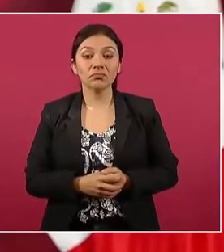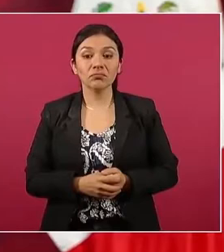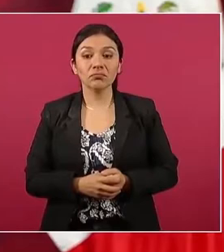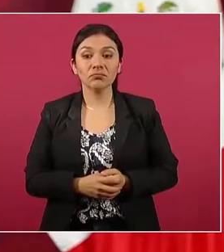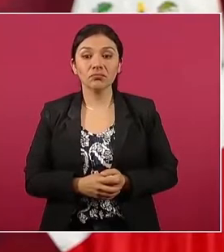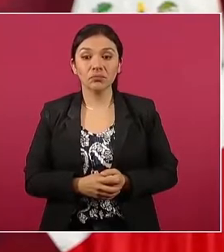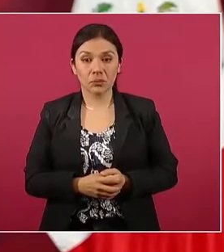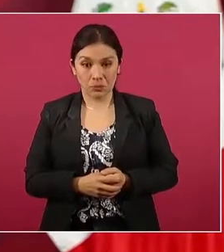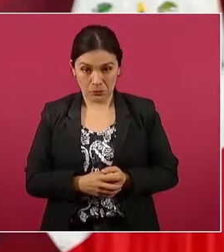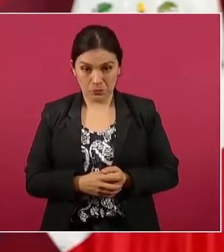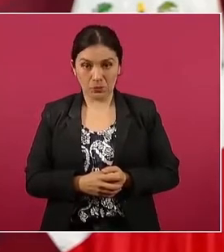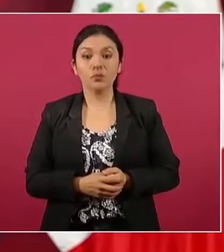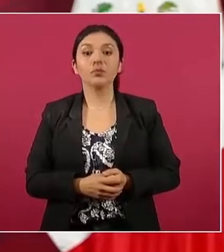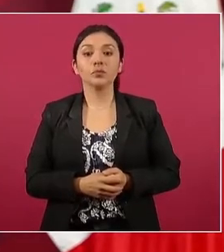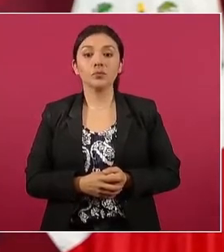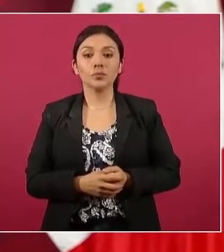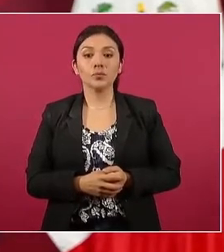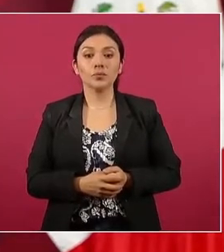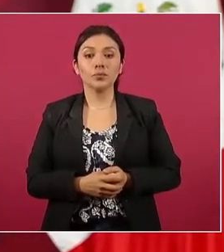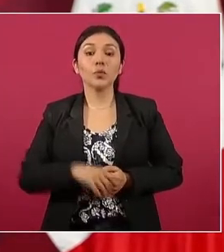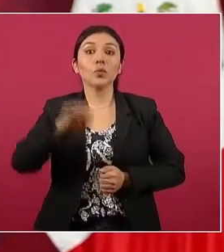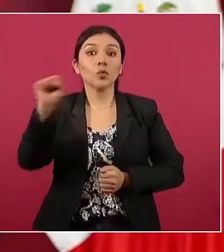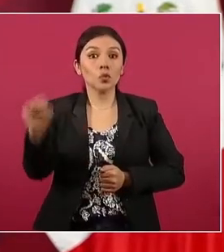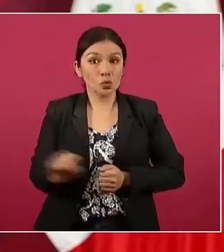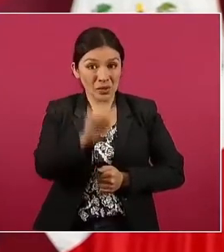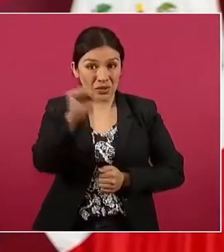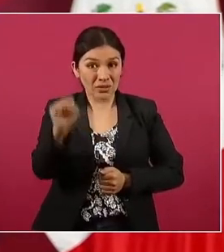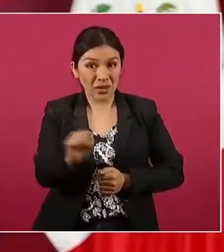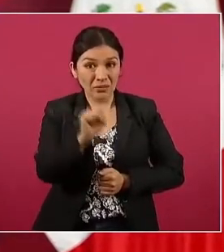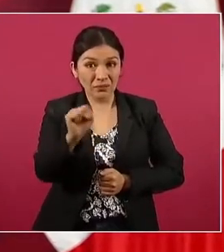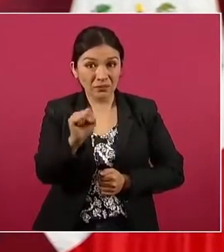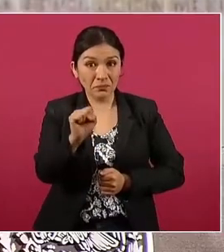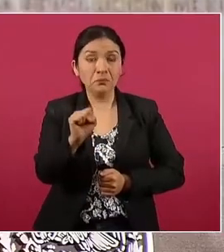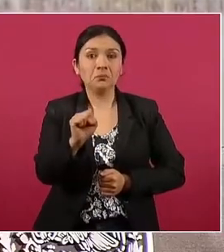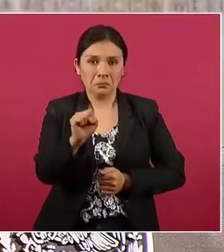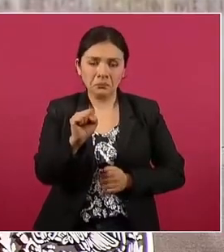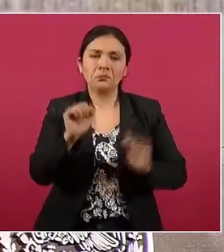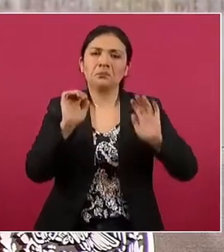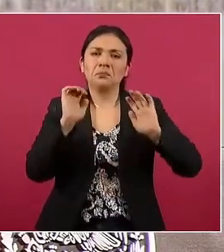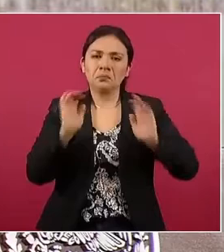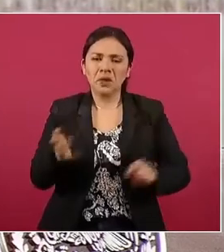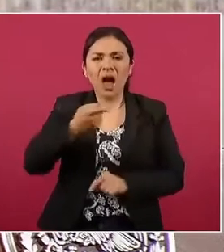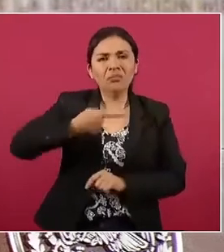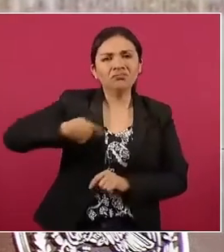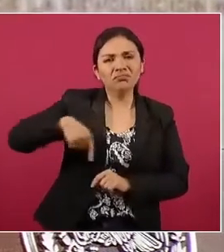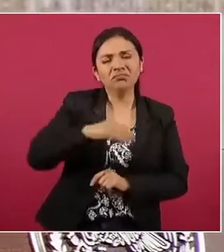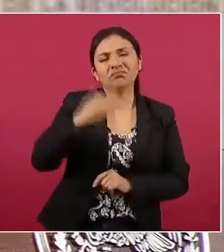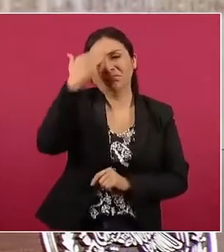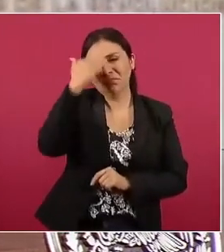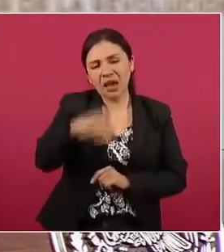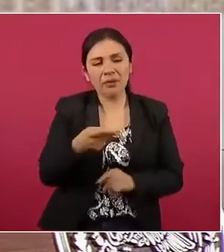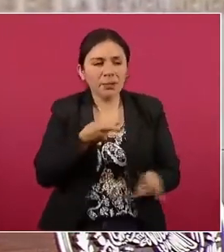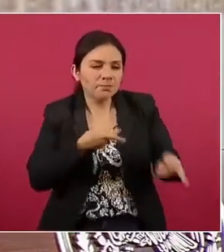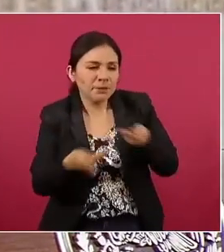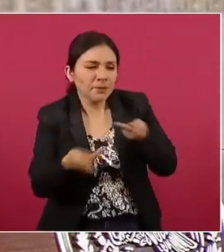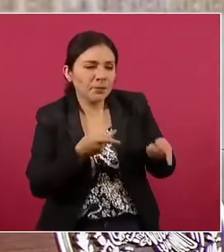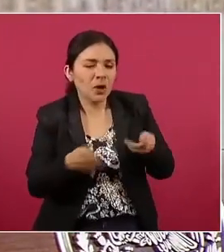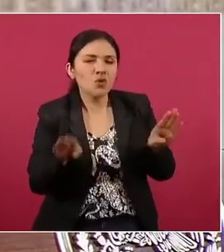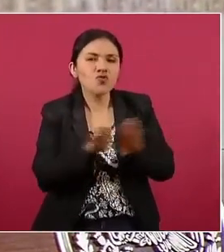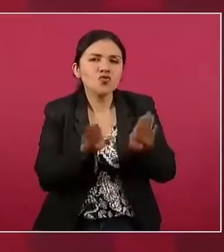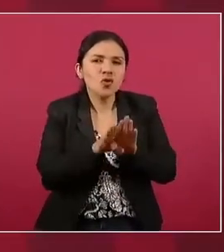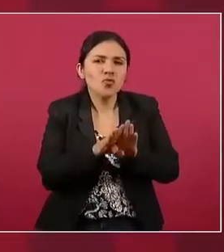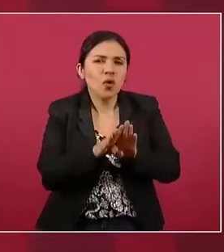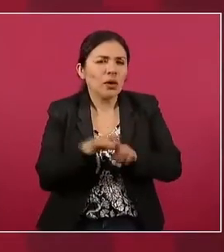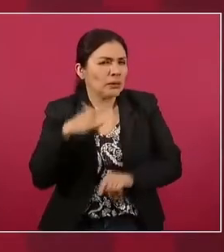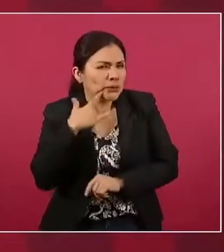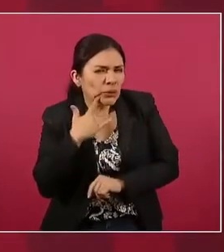afortunadamente nosotros aprendimos a luchar a ras de tierra,